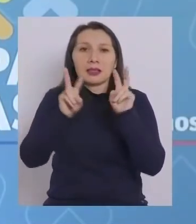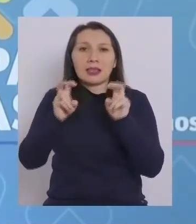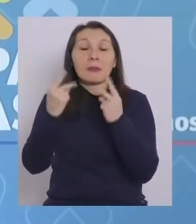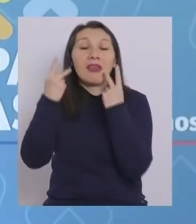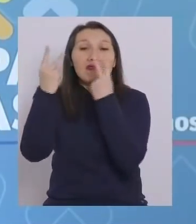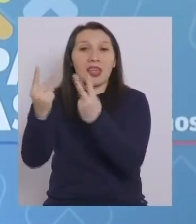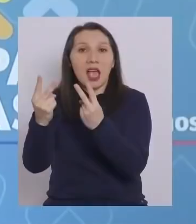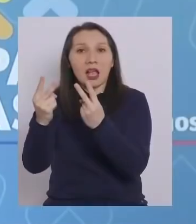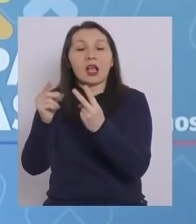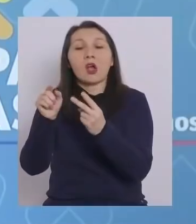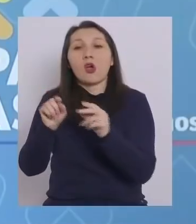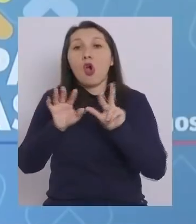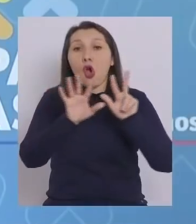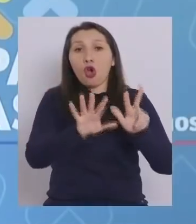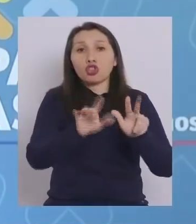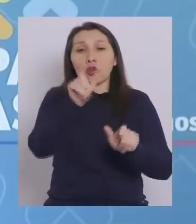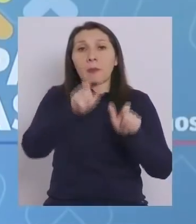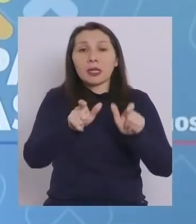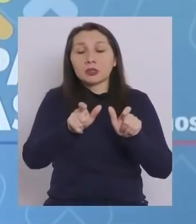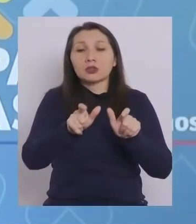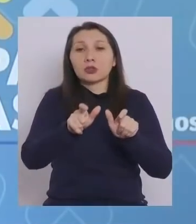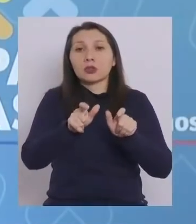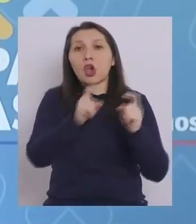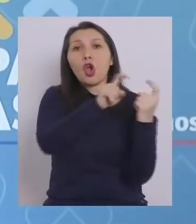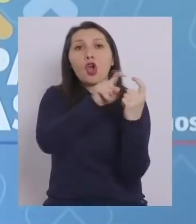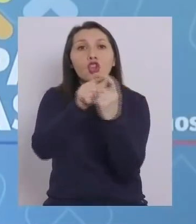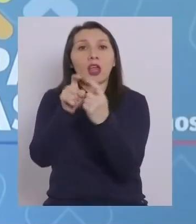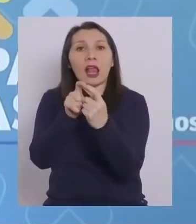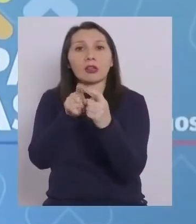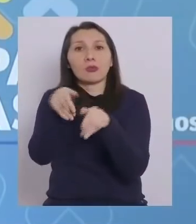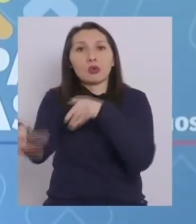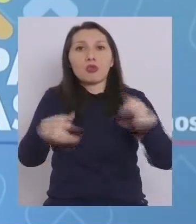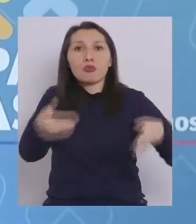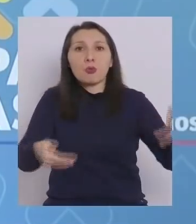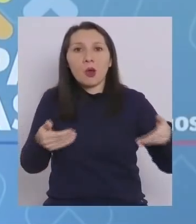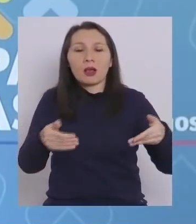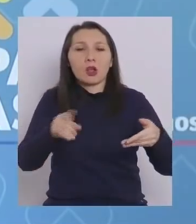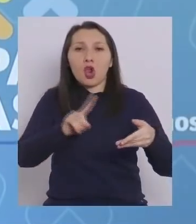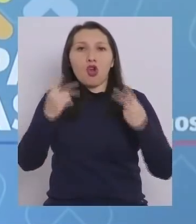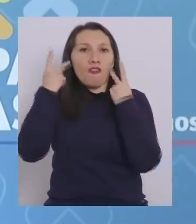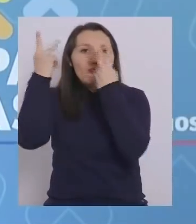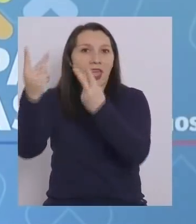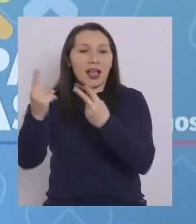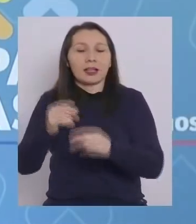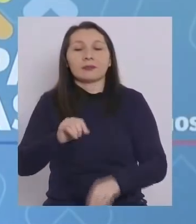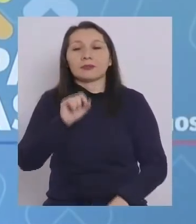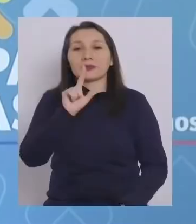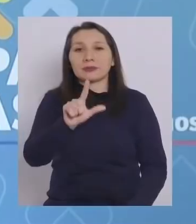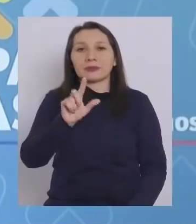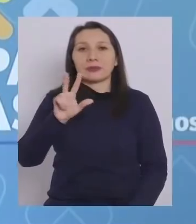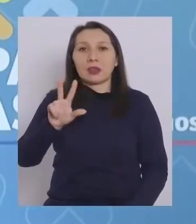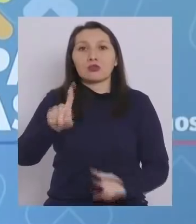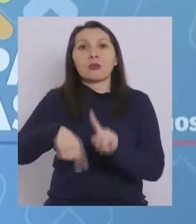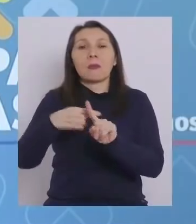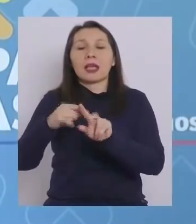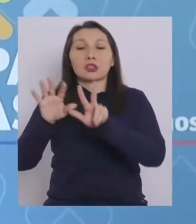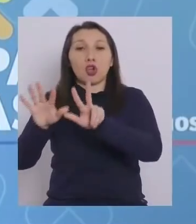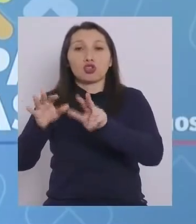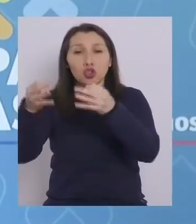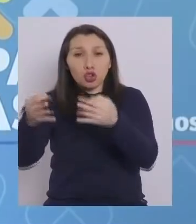viajeros y ocho contactos comunitarios. O sea, son 78 más ocho,